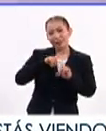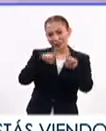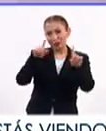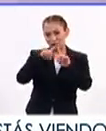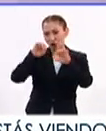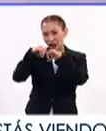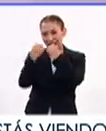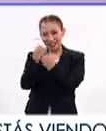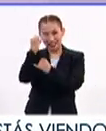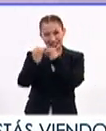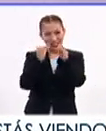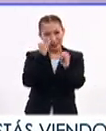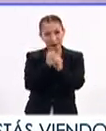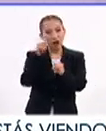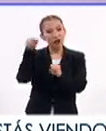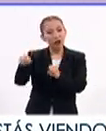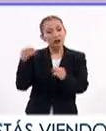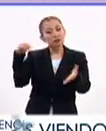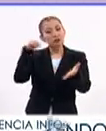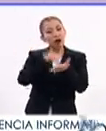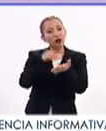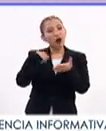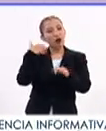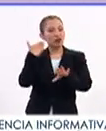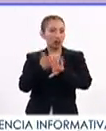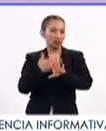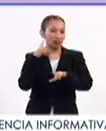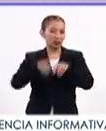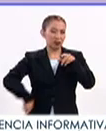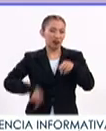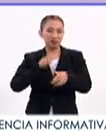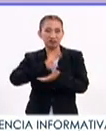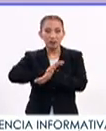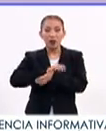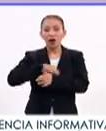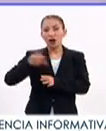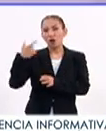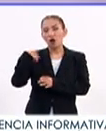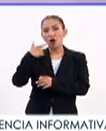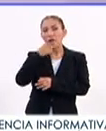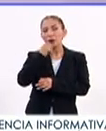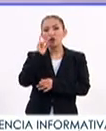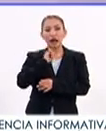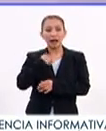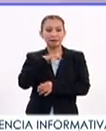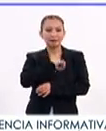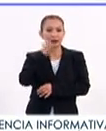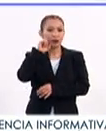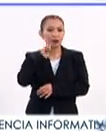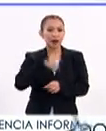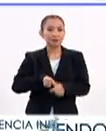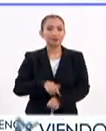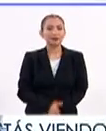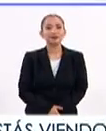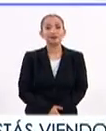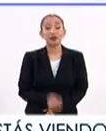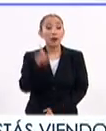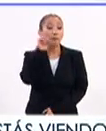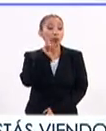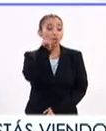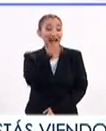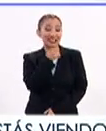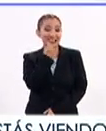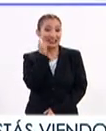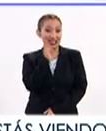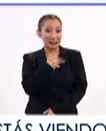diversos organismos internacionales implementan contra la discriminación por género y orientación sexual. Las mujeres